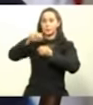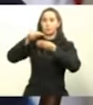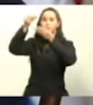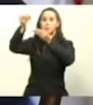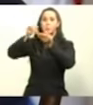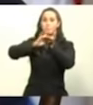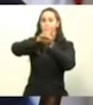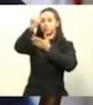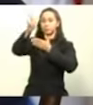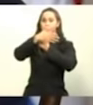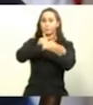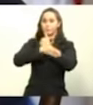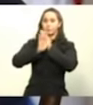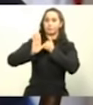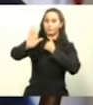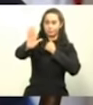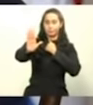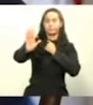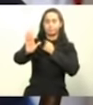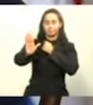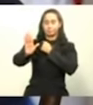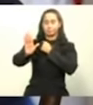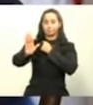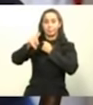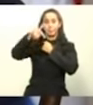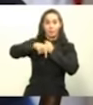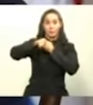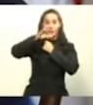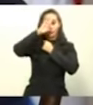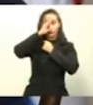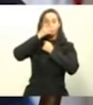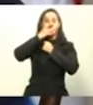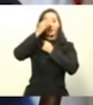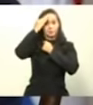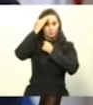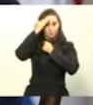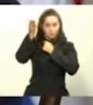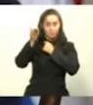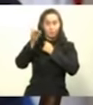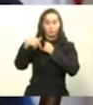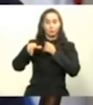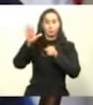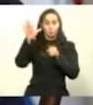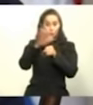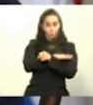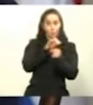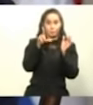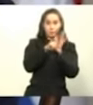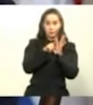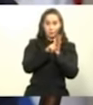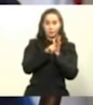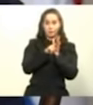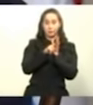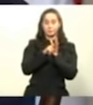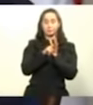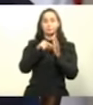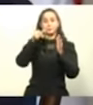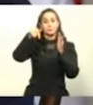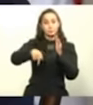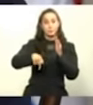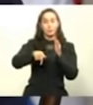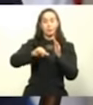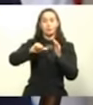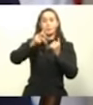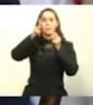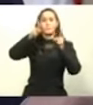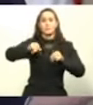Así que nosotros, que al país le quede claro de que nosotros vamos a cumplir la ley de migración. Como tú sabes, estamos en